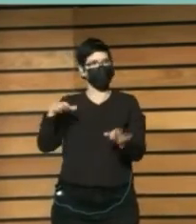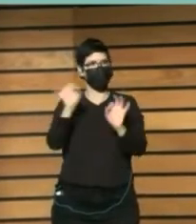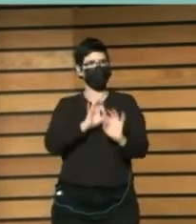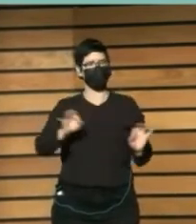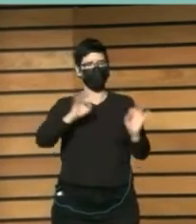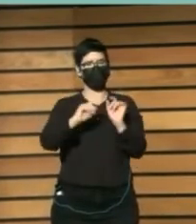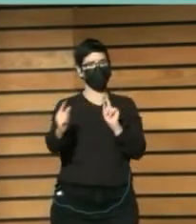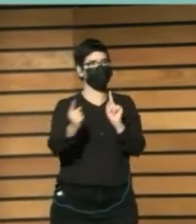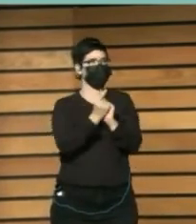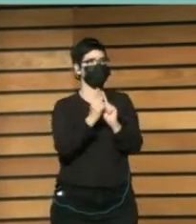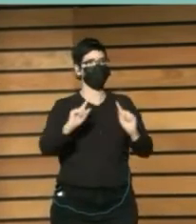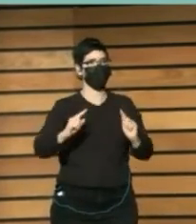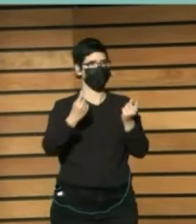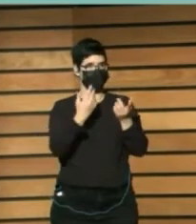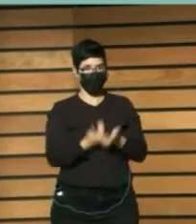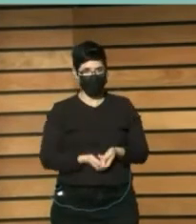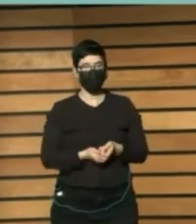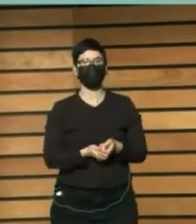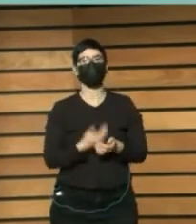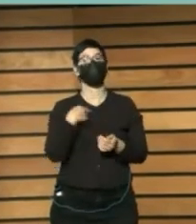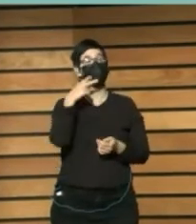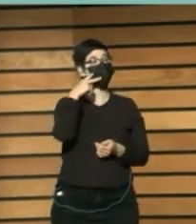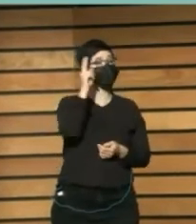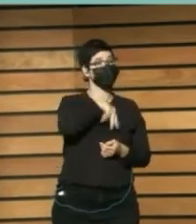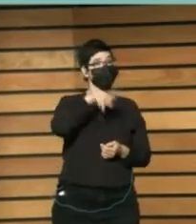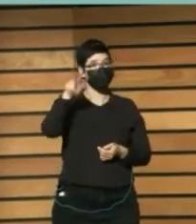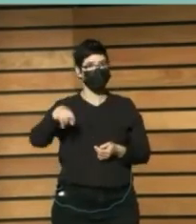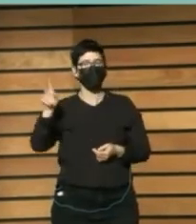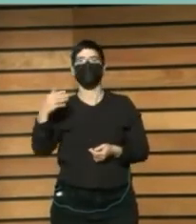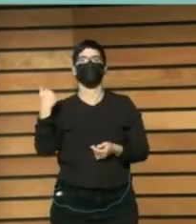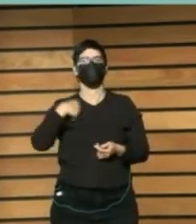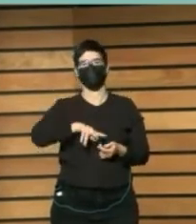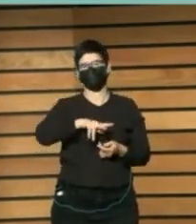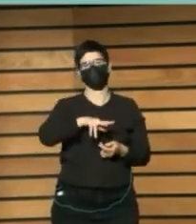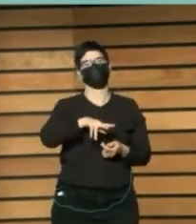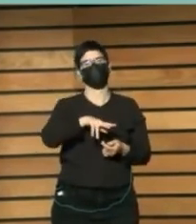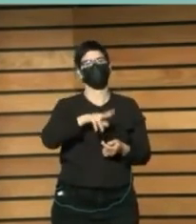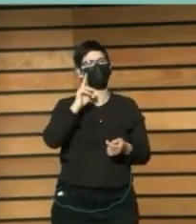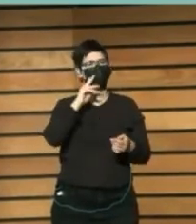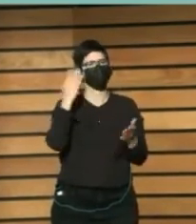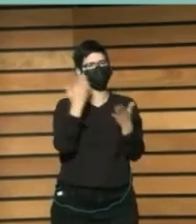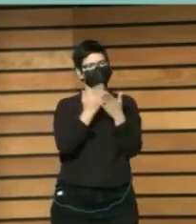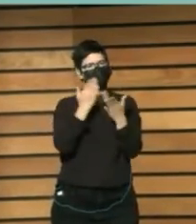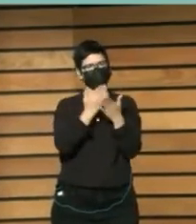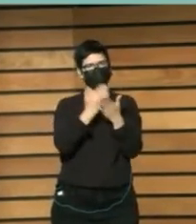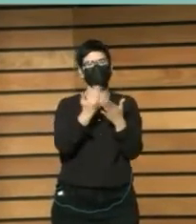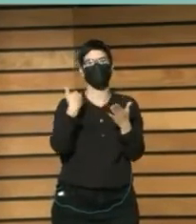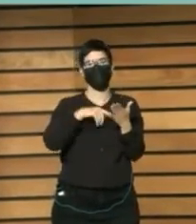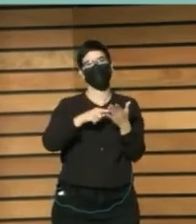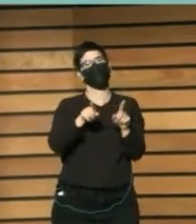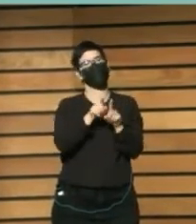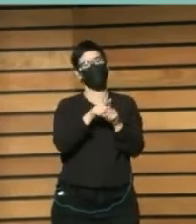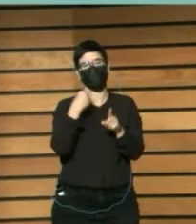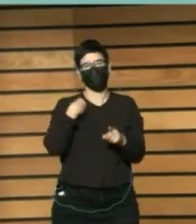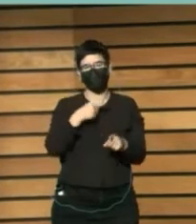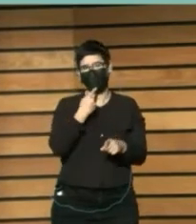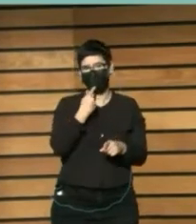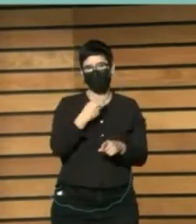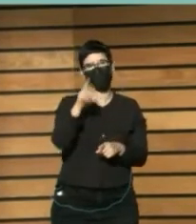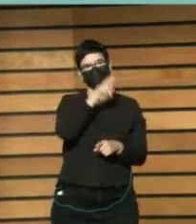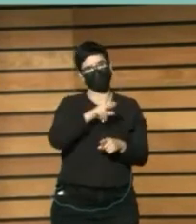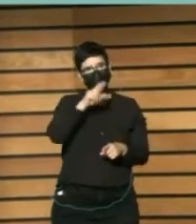En Noruega Se han hecho Varios estudios Que indican Lo mismo En el año 2007 2008 2011